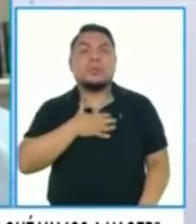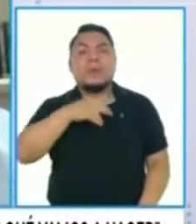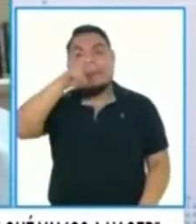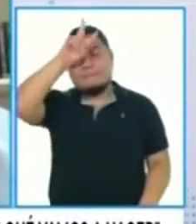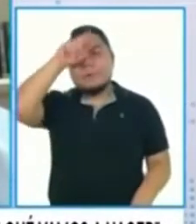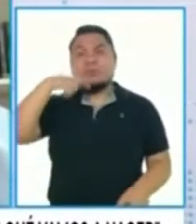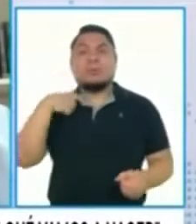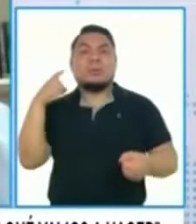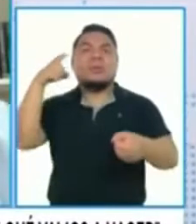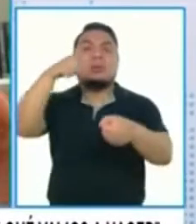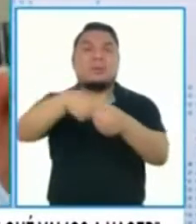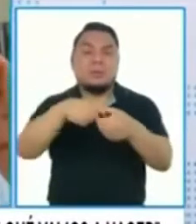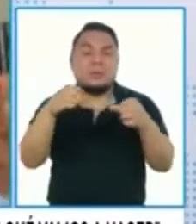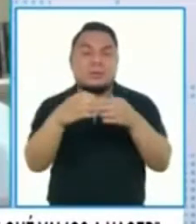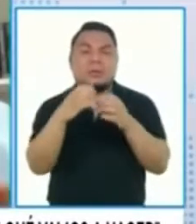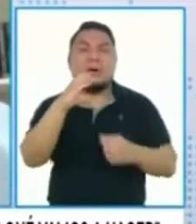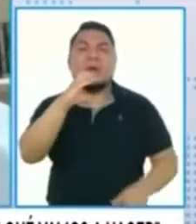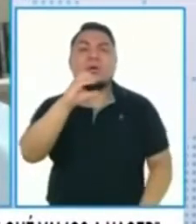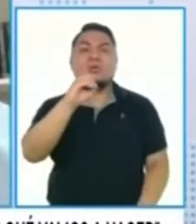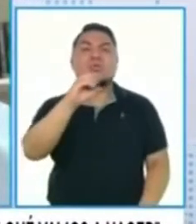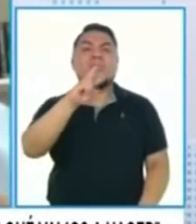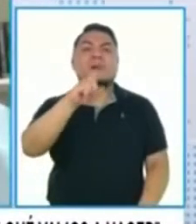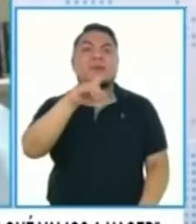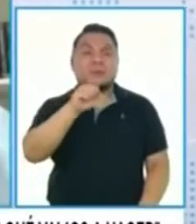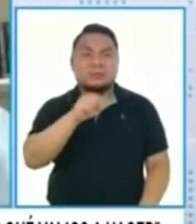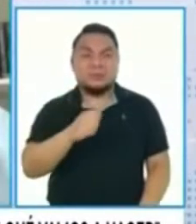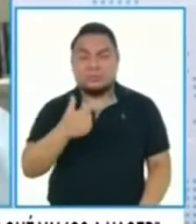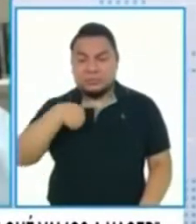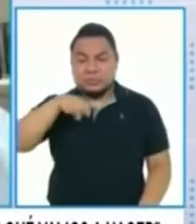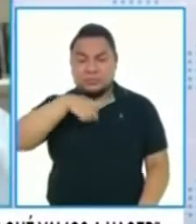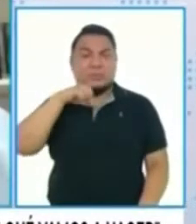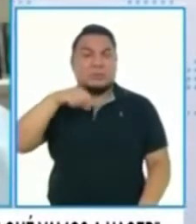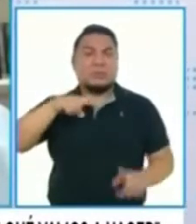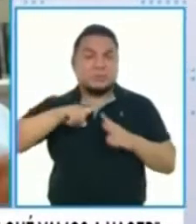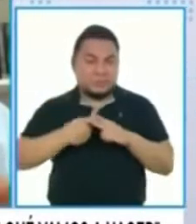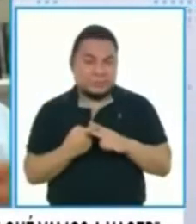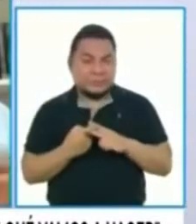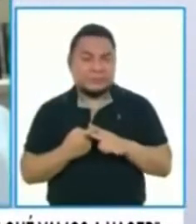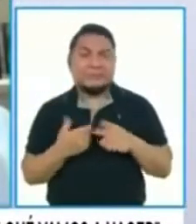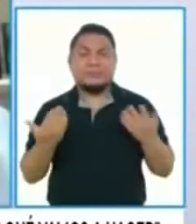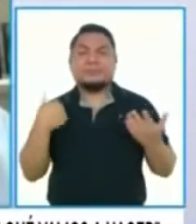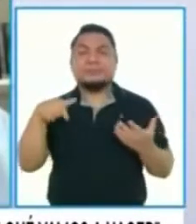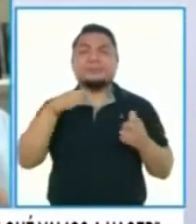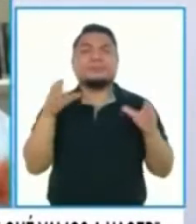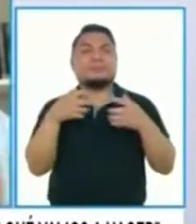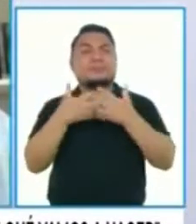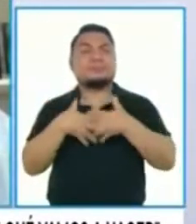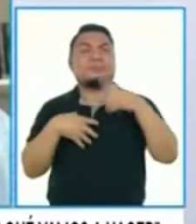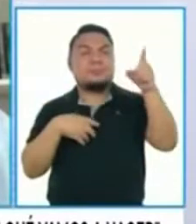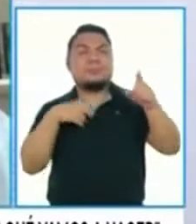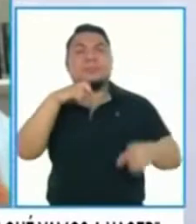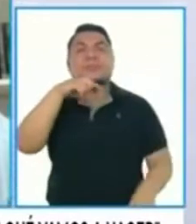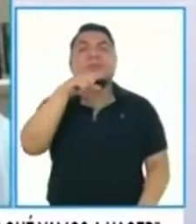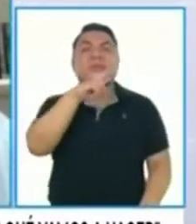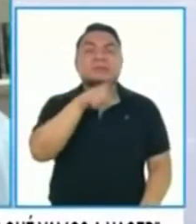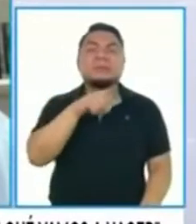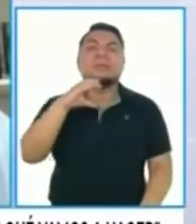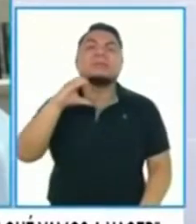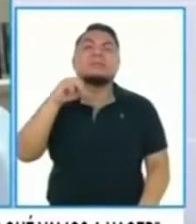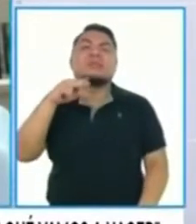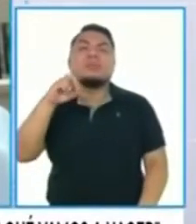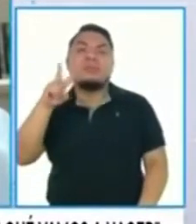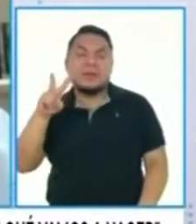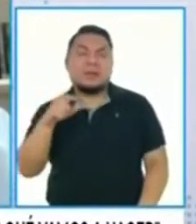COVAX. Entonces, nosotros fuimos los que iniciamos las tratativas con Pfizer, con Sinovac, con el